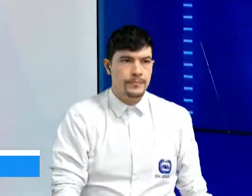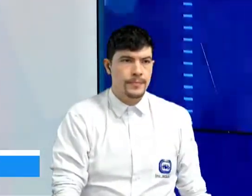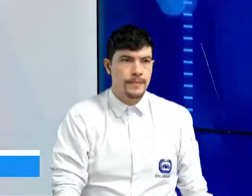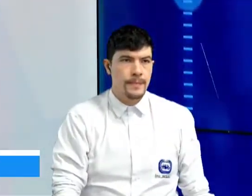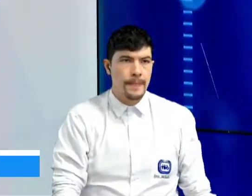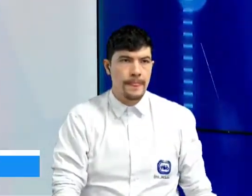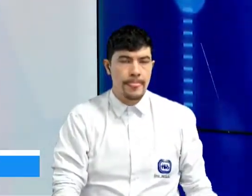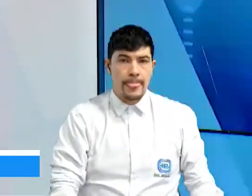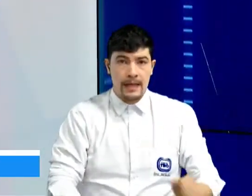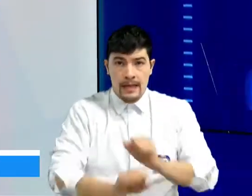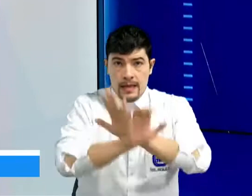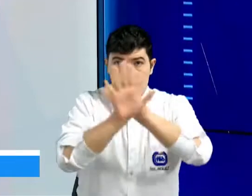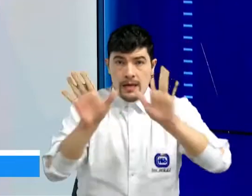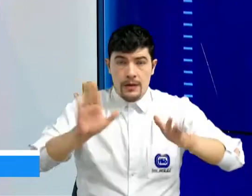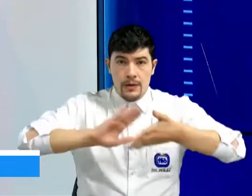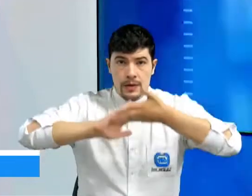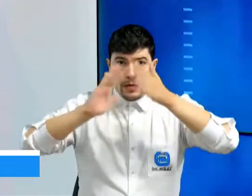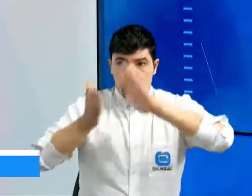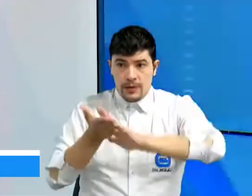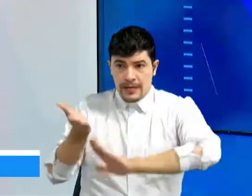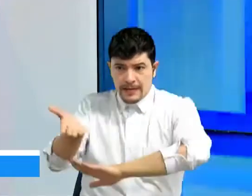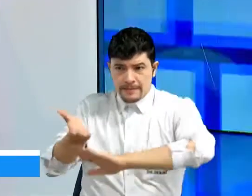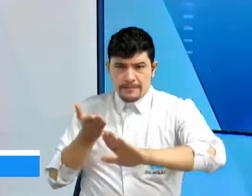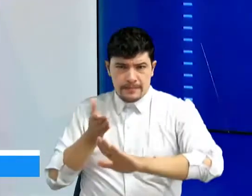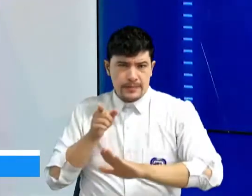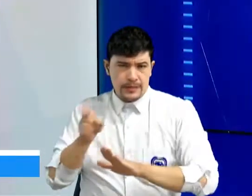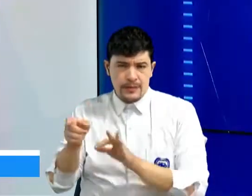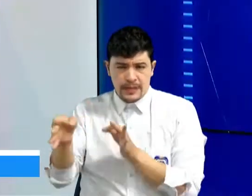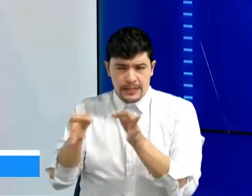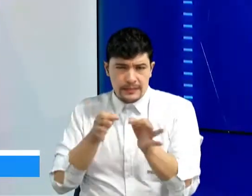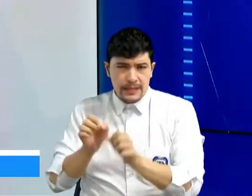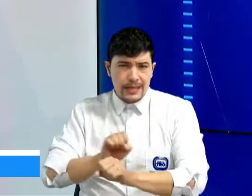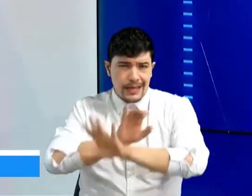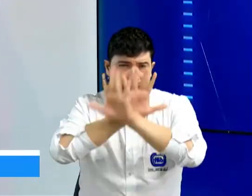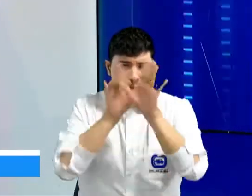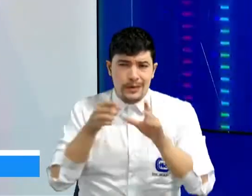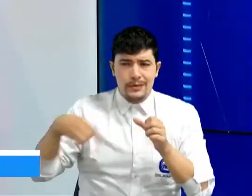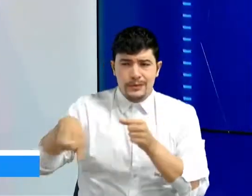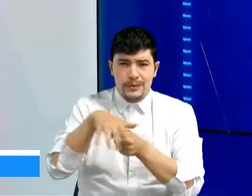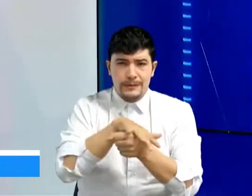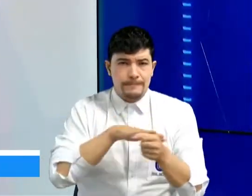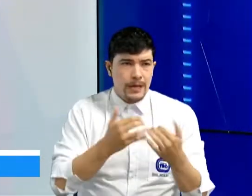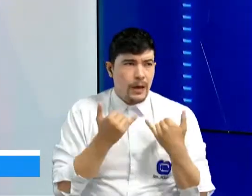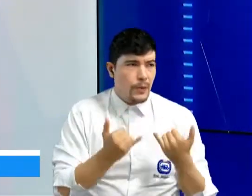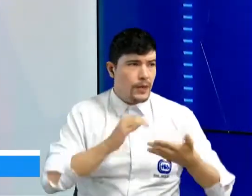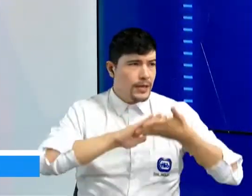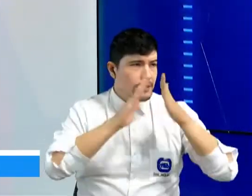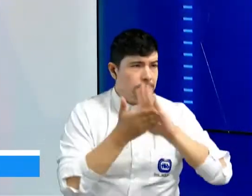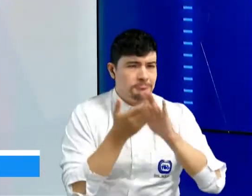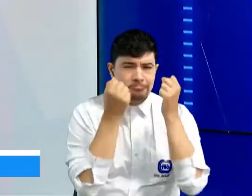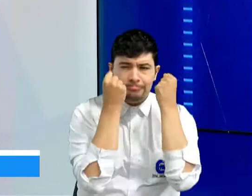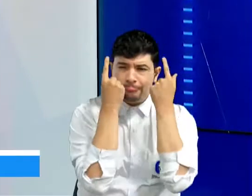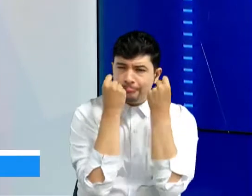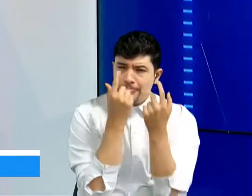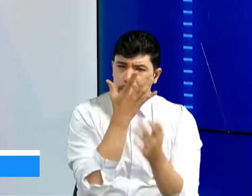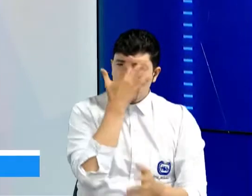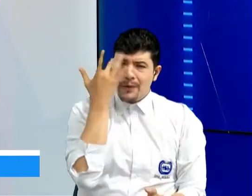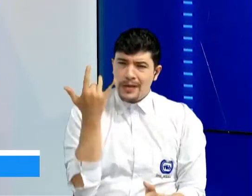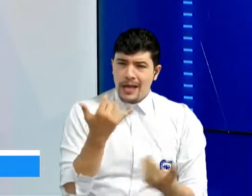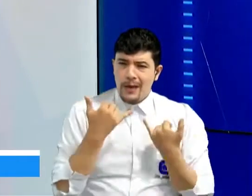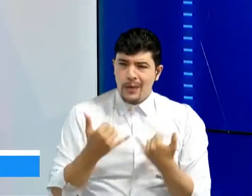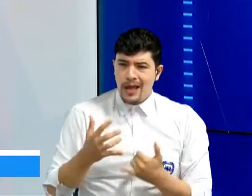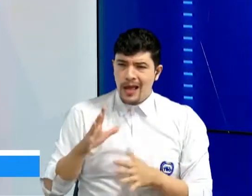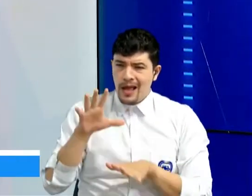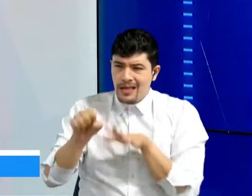Por supuesto, lo que pide la comunidad es que les aclaren esta situación porque no entienden por qué van a usar este